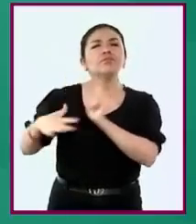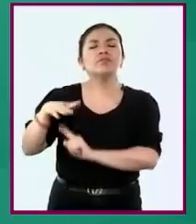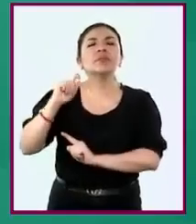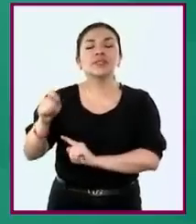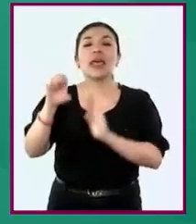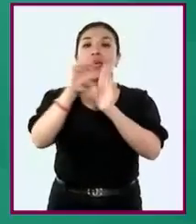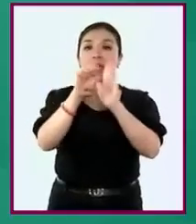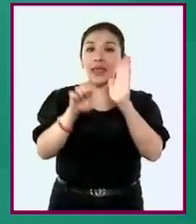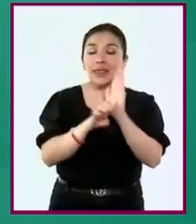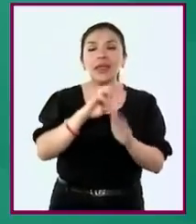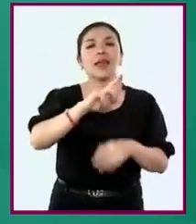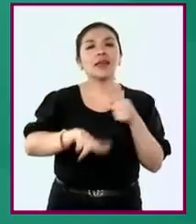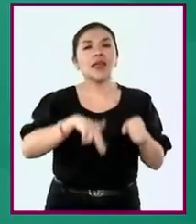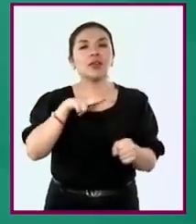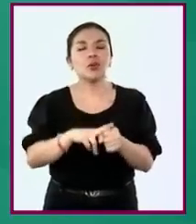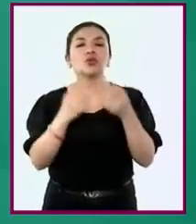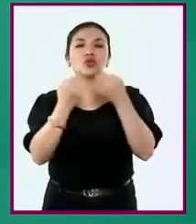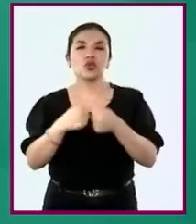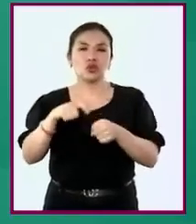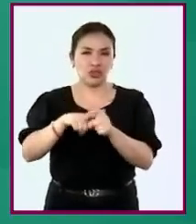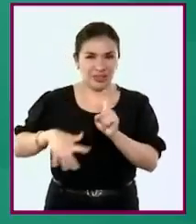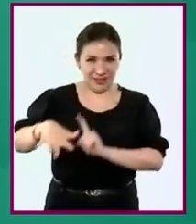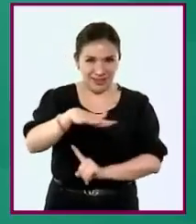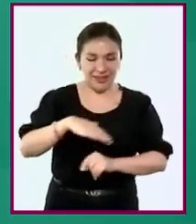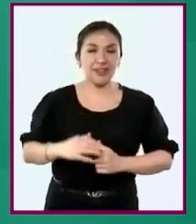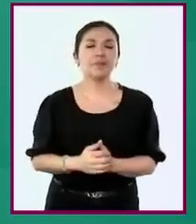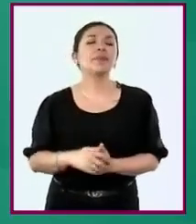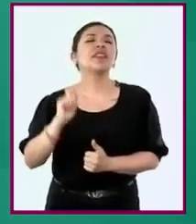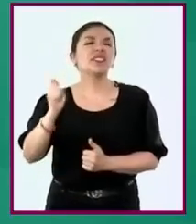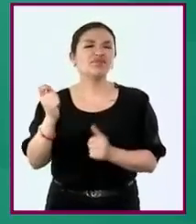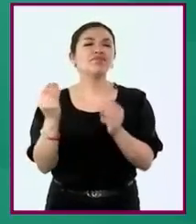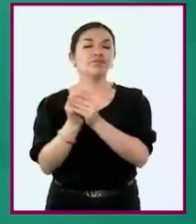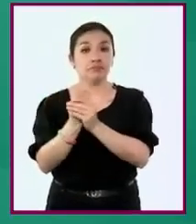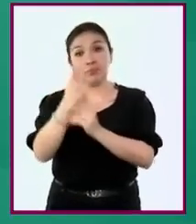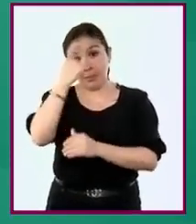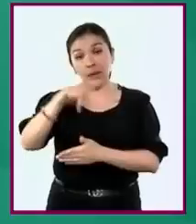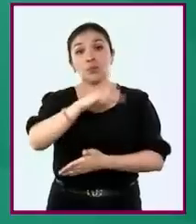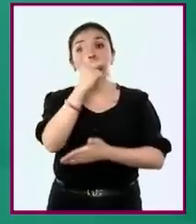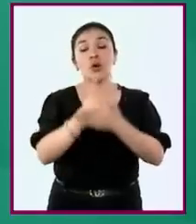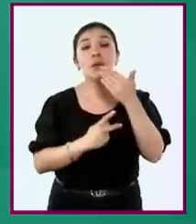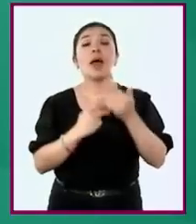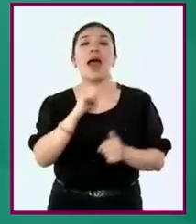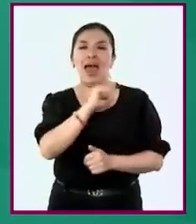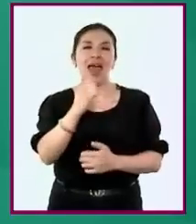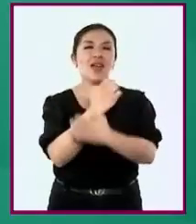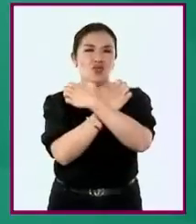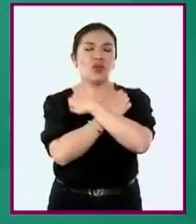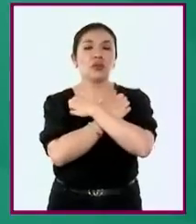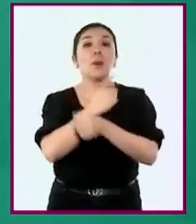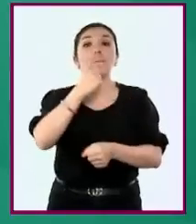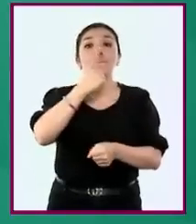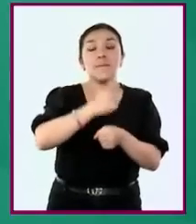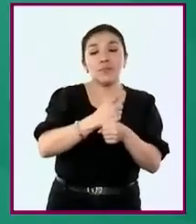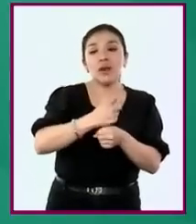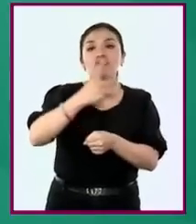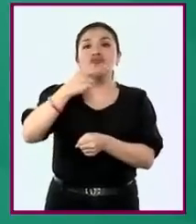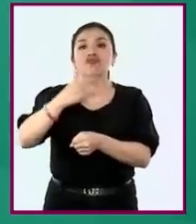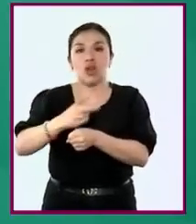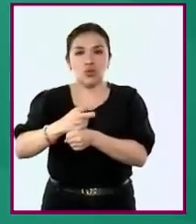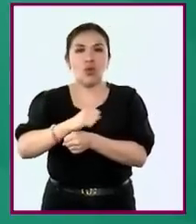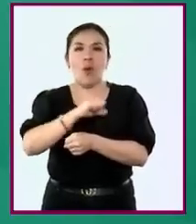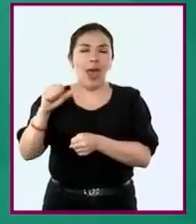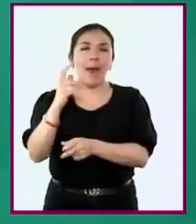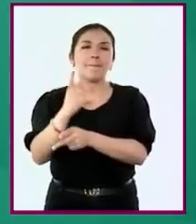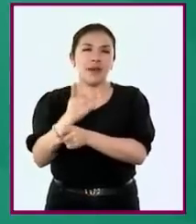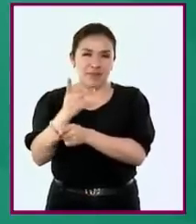formativo de ética, naturaleza y sociedades correspondientes a los programas de estudio de primero y